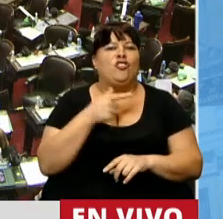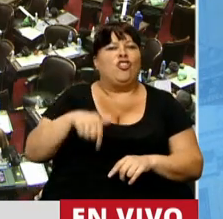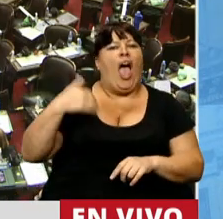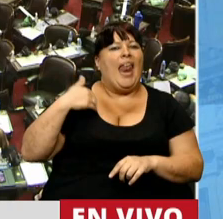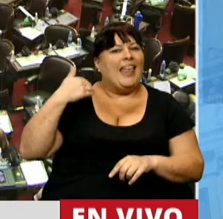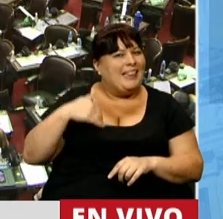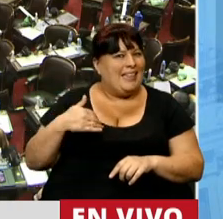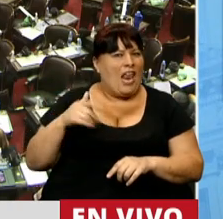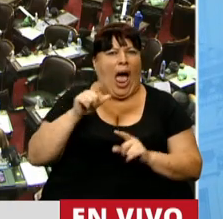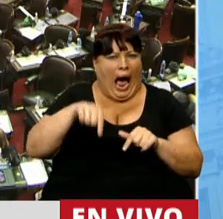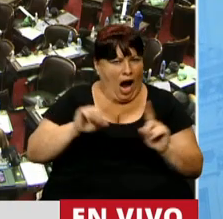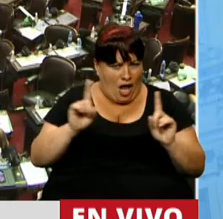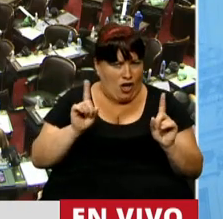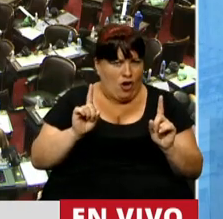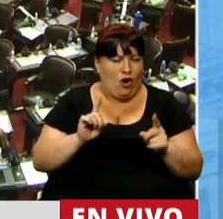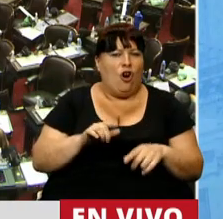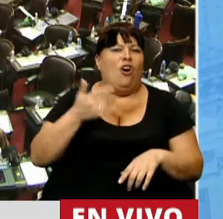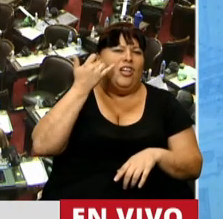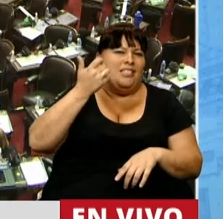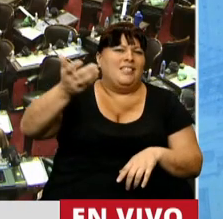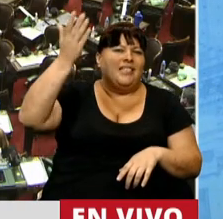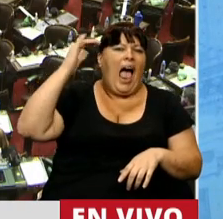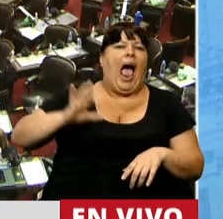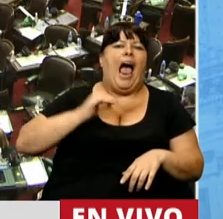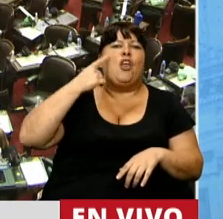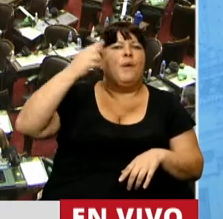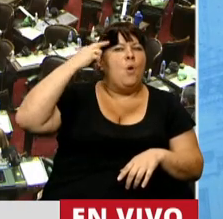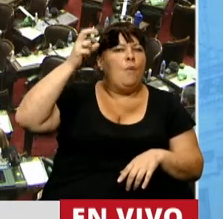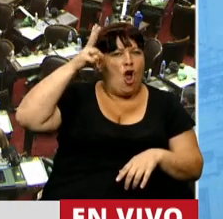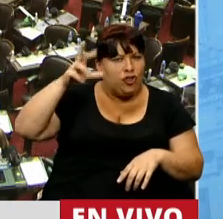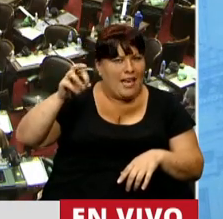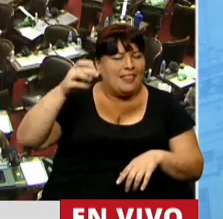Argentina, y no es de ahora, porque ya desde el año 80,